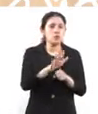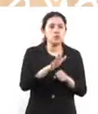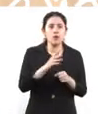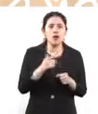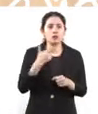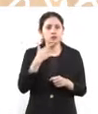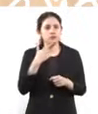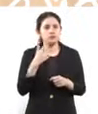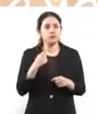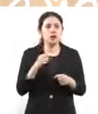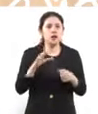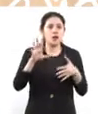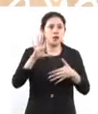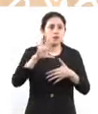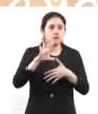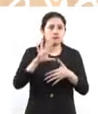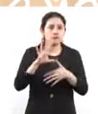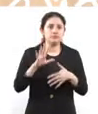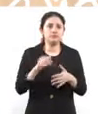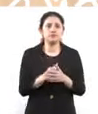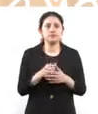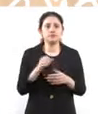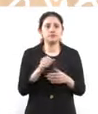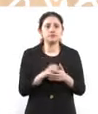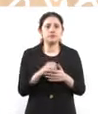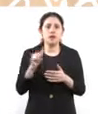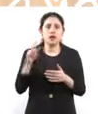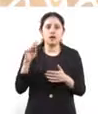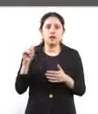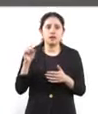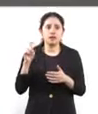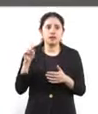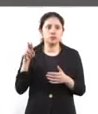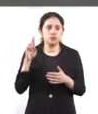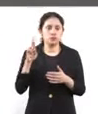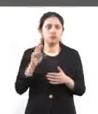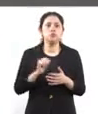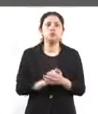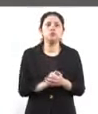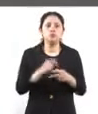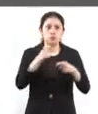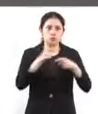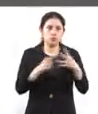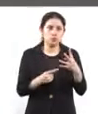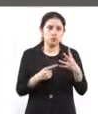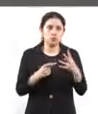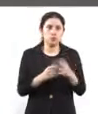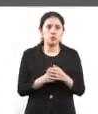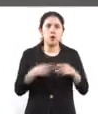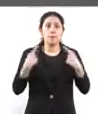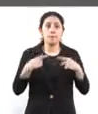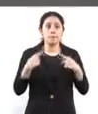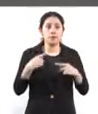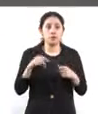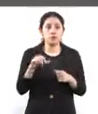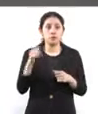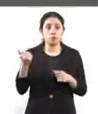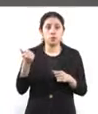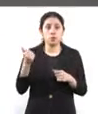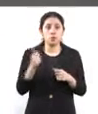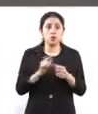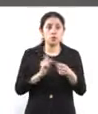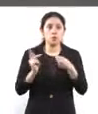América que acaba de suceder, Abastur, estos han permitido atraer más turistas,